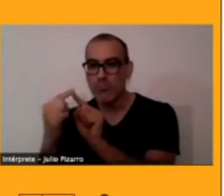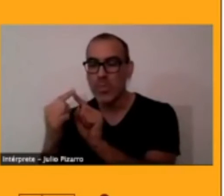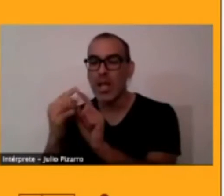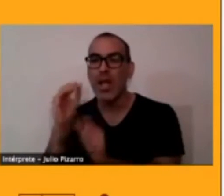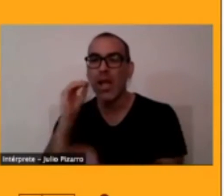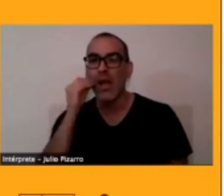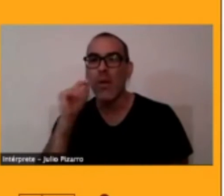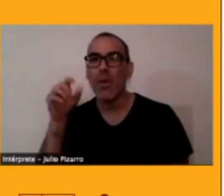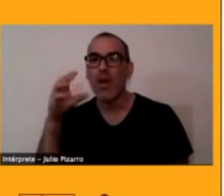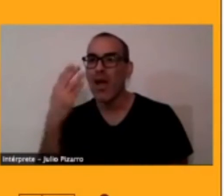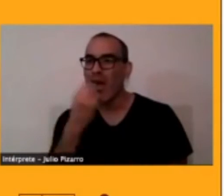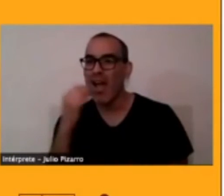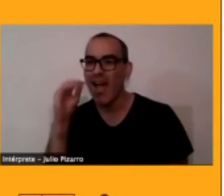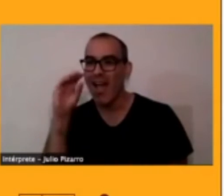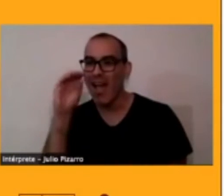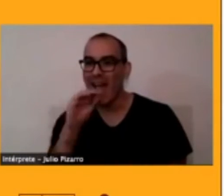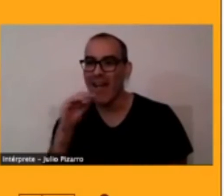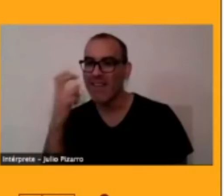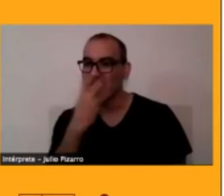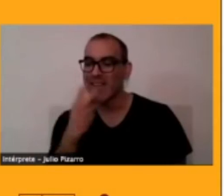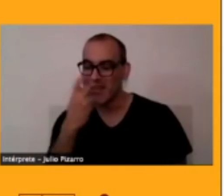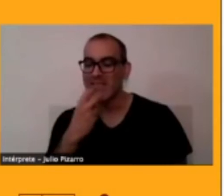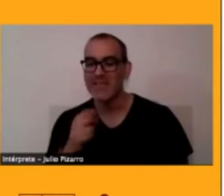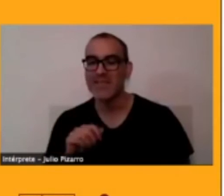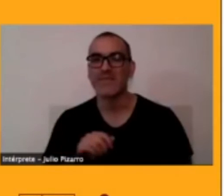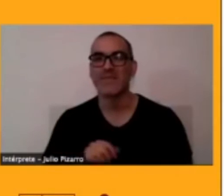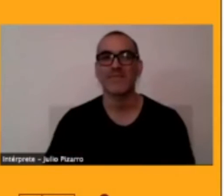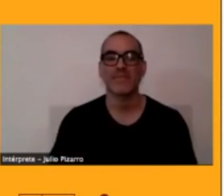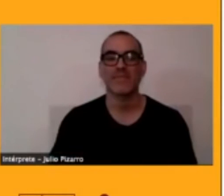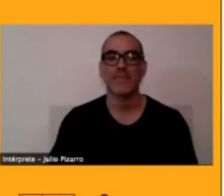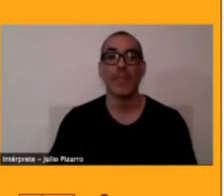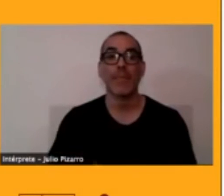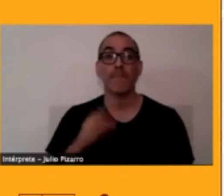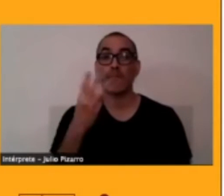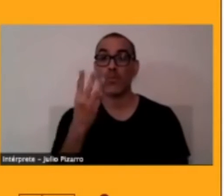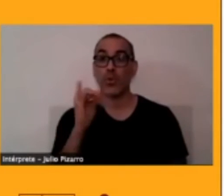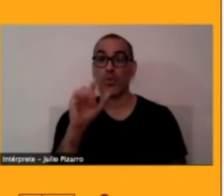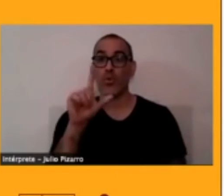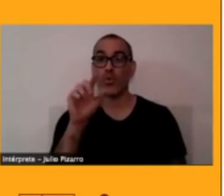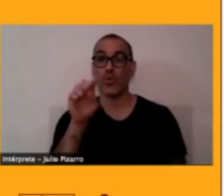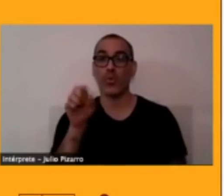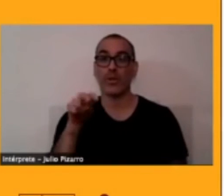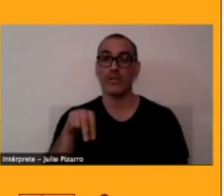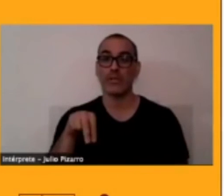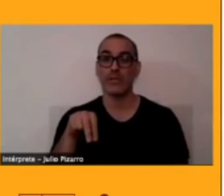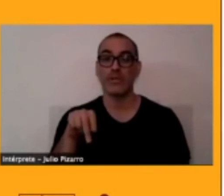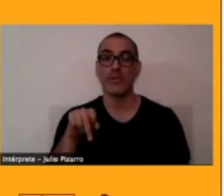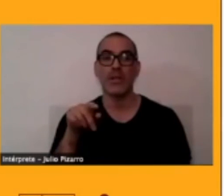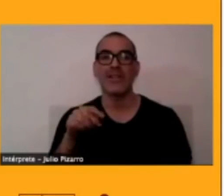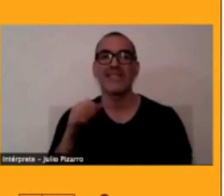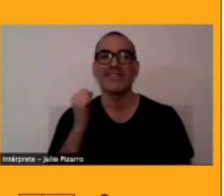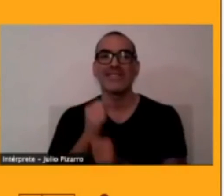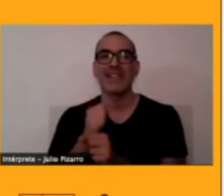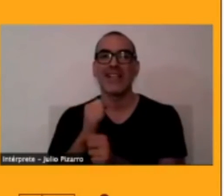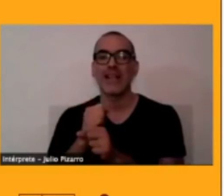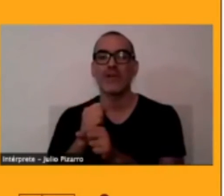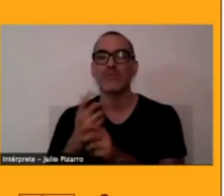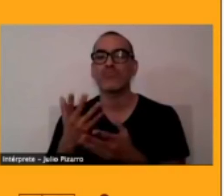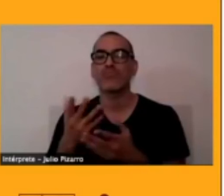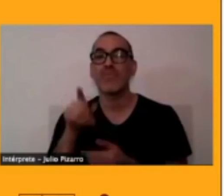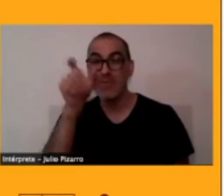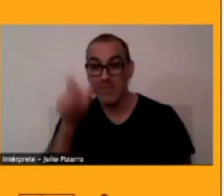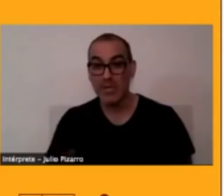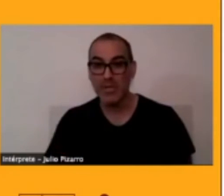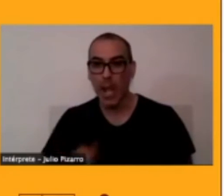Segovia es un atacameño, él es un sociólogo y ha escrito bastamente en diferentes tratados